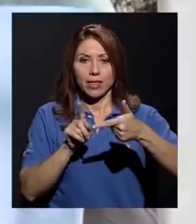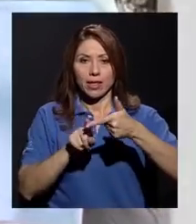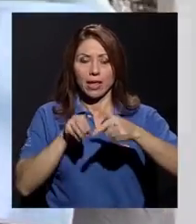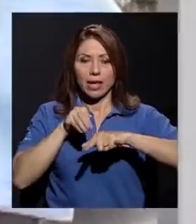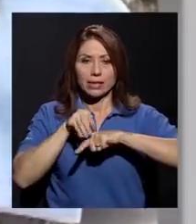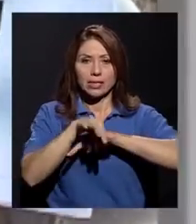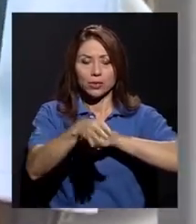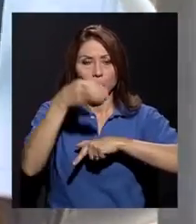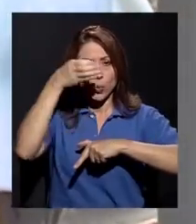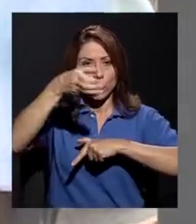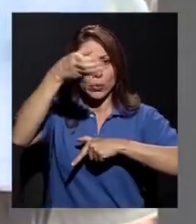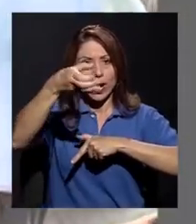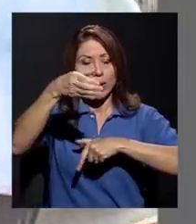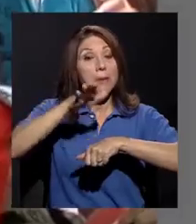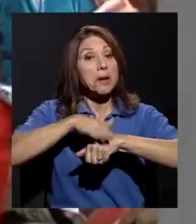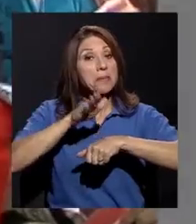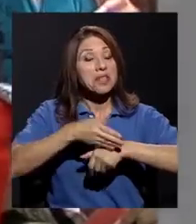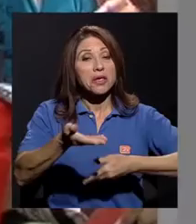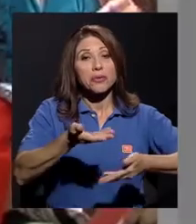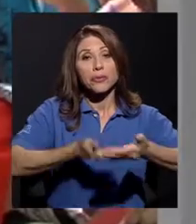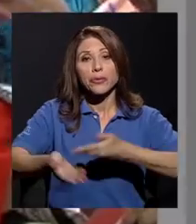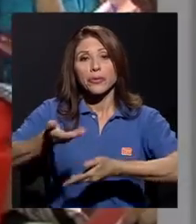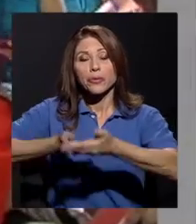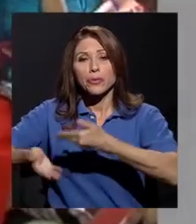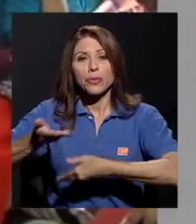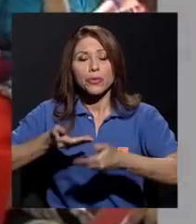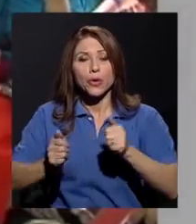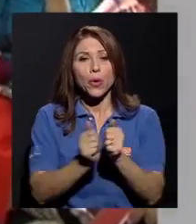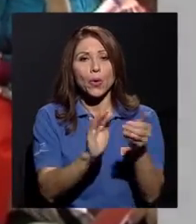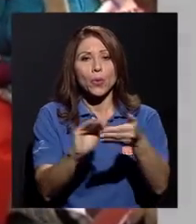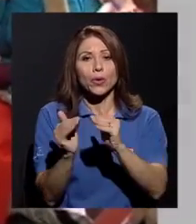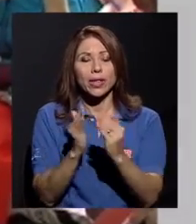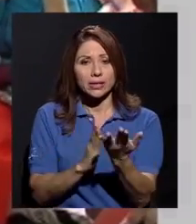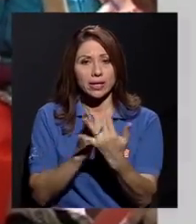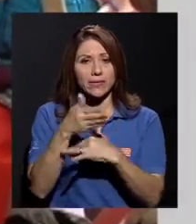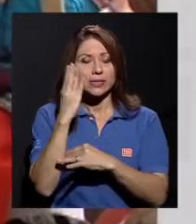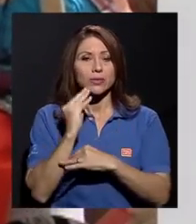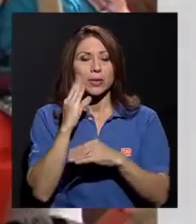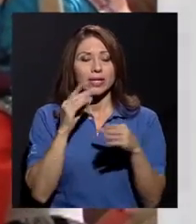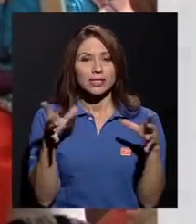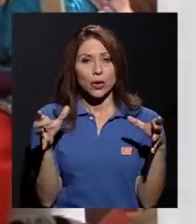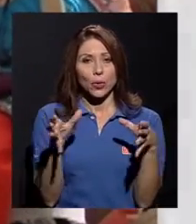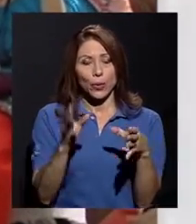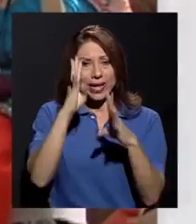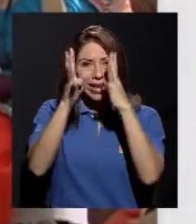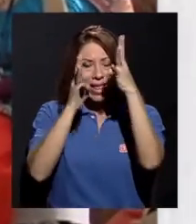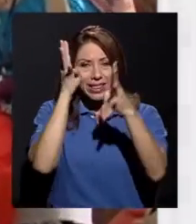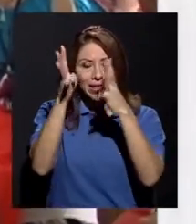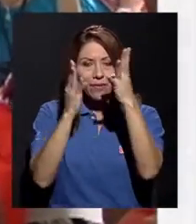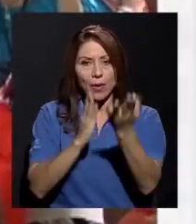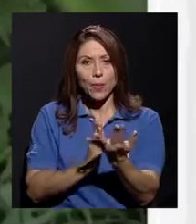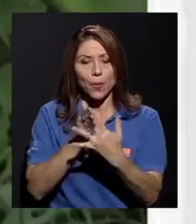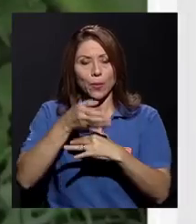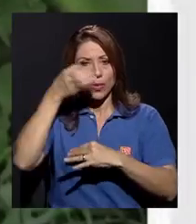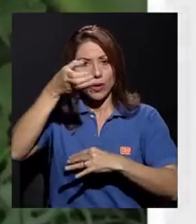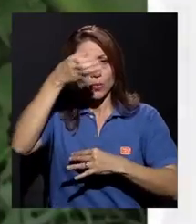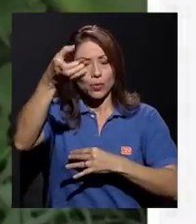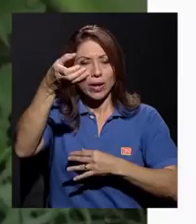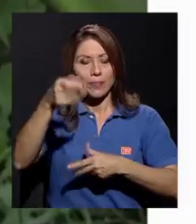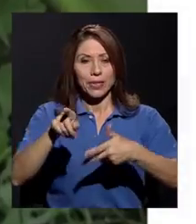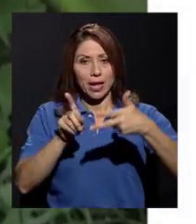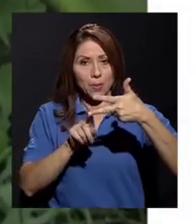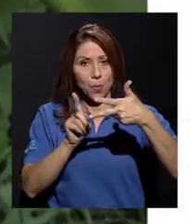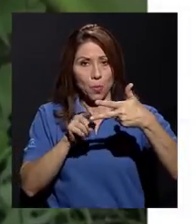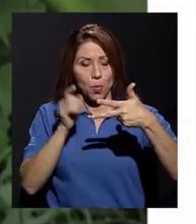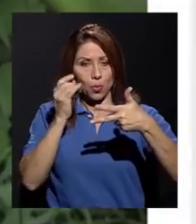cultural, que permite un intercambio con las comunidades a través de una experiencia colectiva y creativa por medio de la cultura. Y